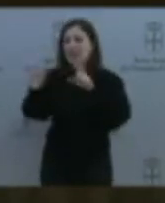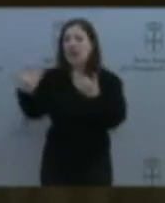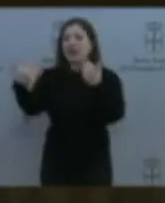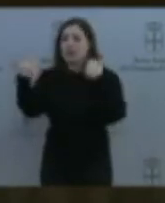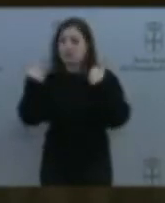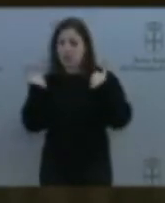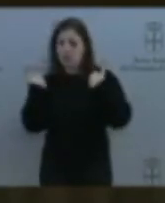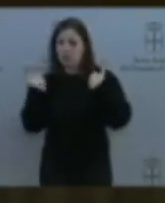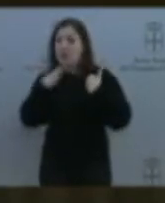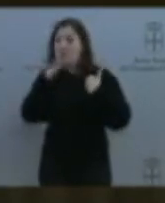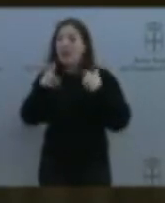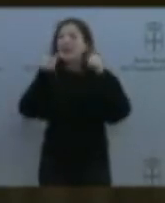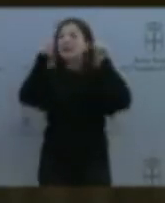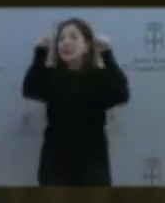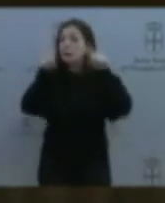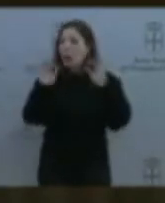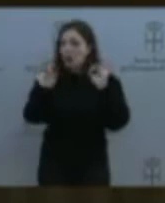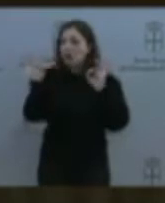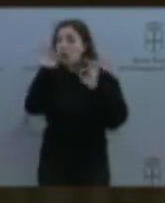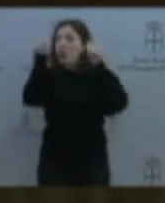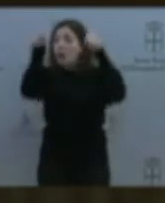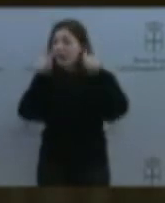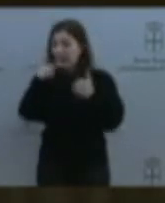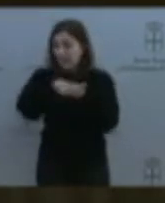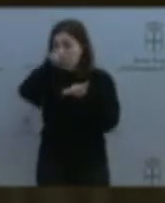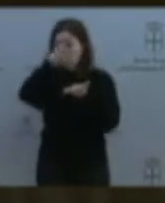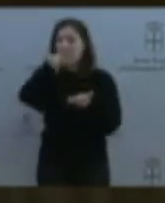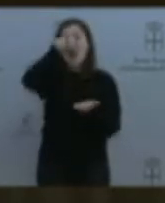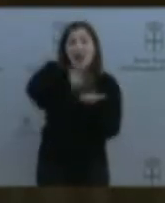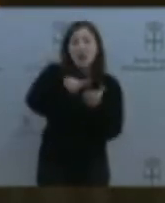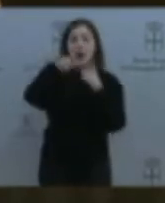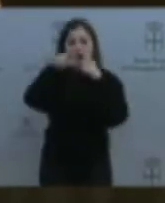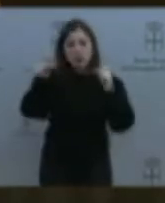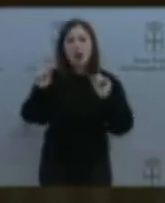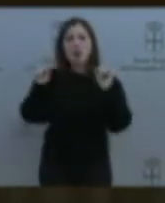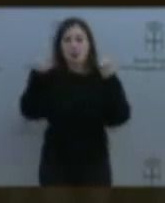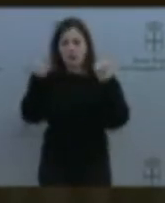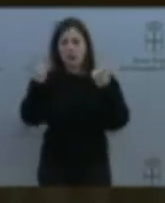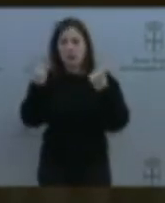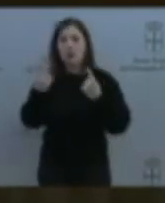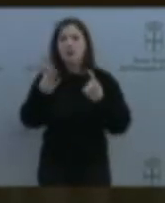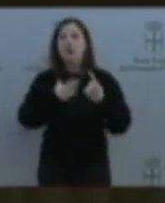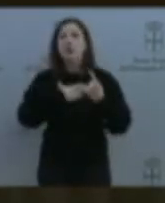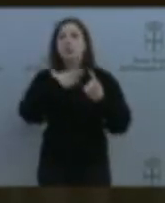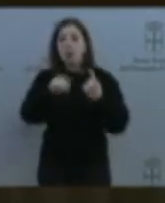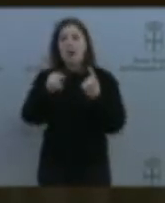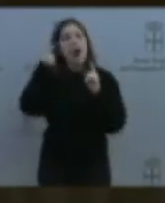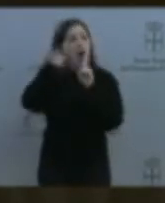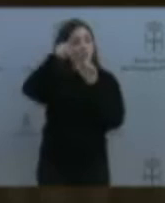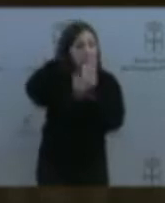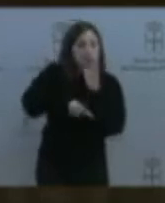certificaciones de lingüa asturiana cumplan los objetivos para los que se desenvolvieron. Asina,